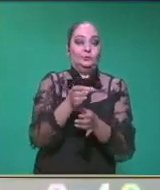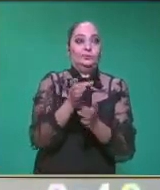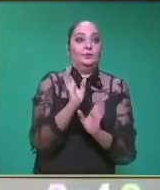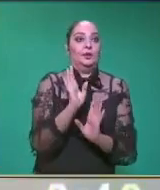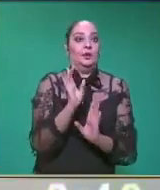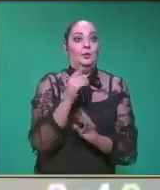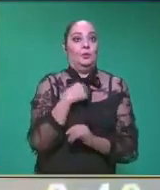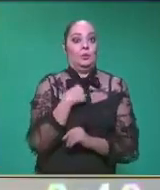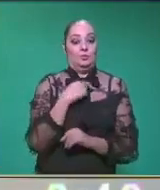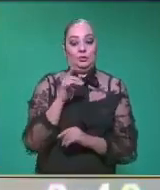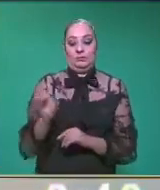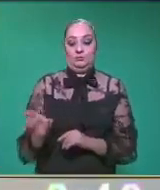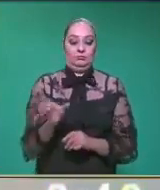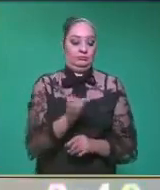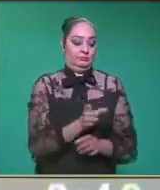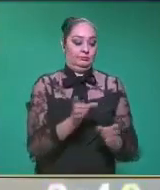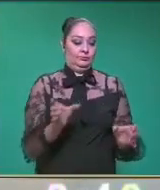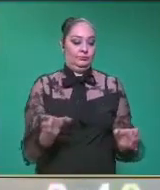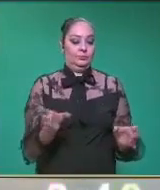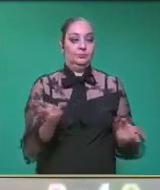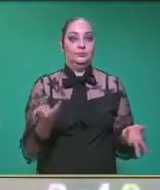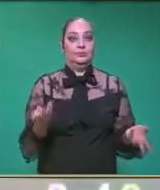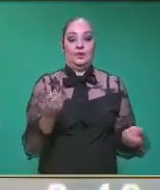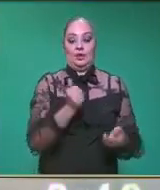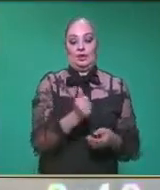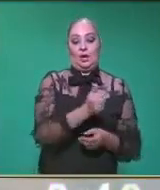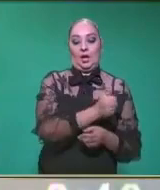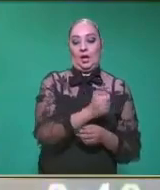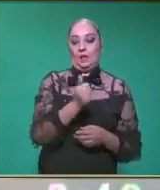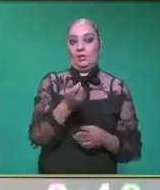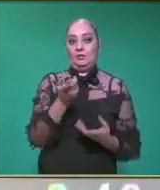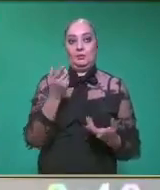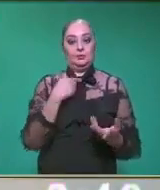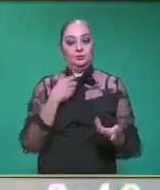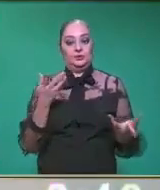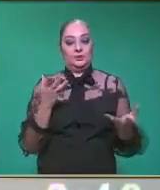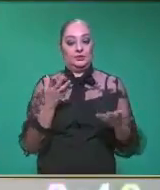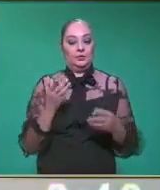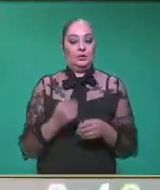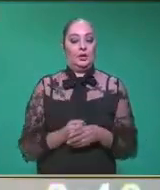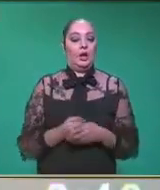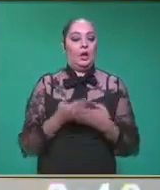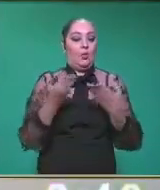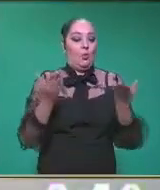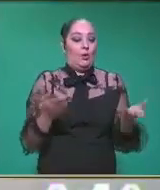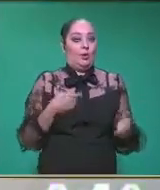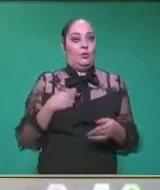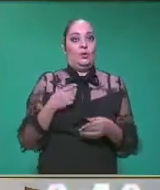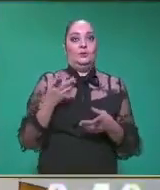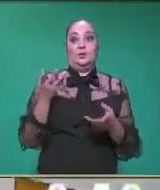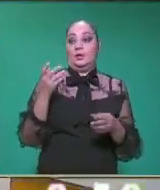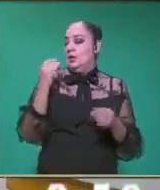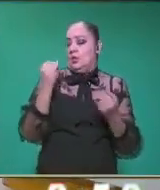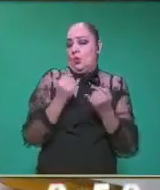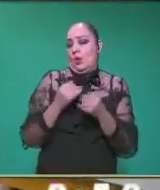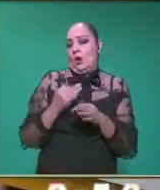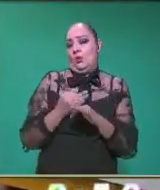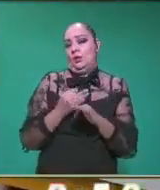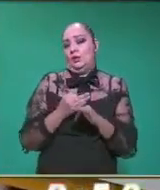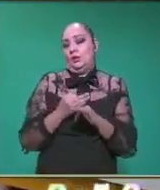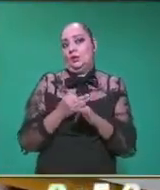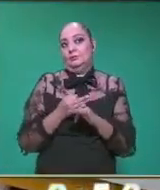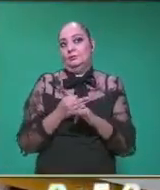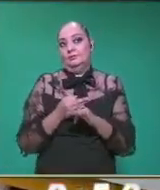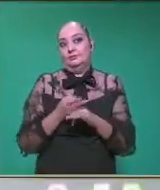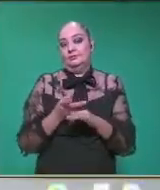Ok, le pongo un vaso a usted y uno para mí. un vaso y vamos a realizar un lanzamiento, como bien lo mencionó usted hace un